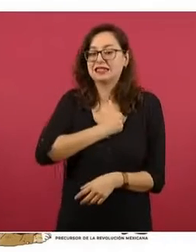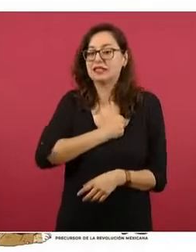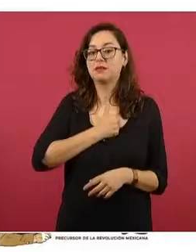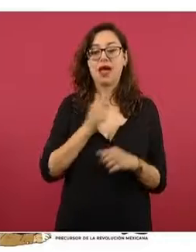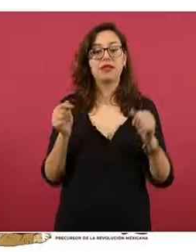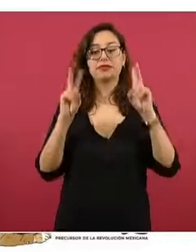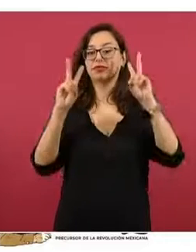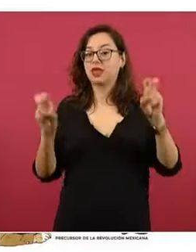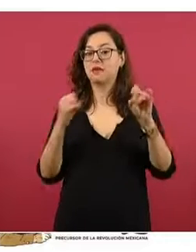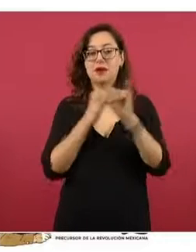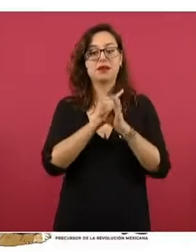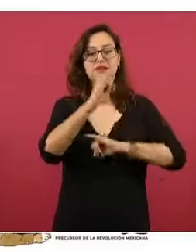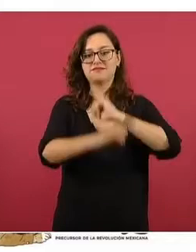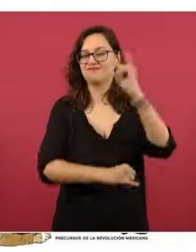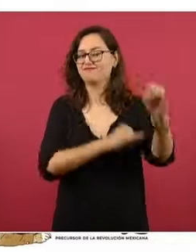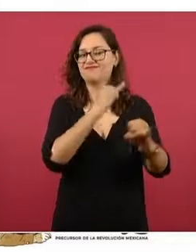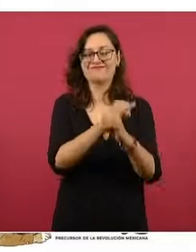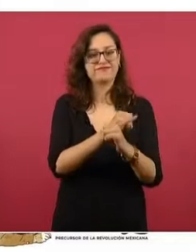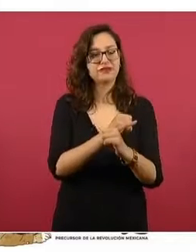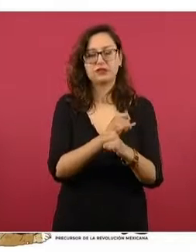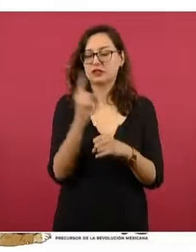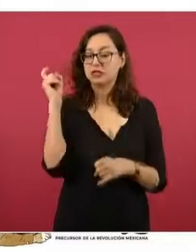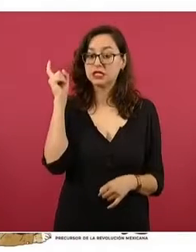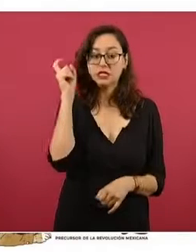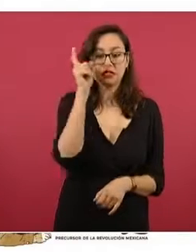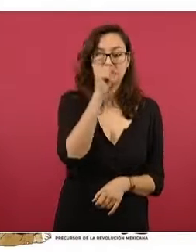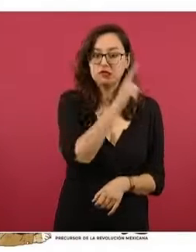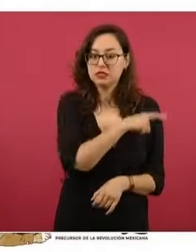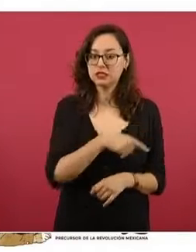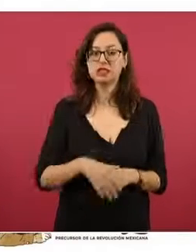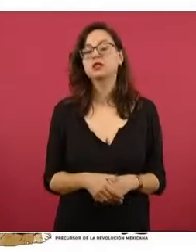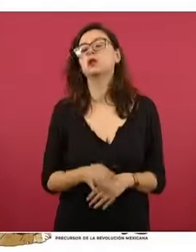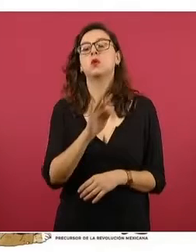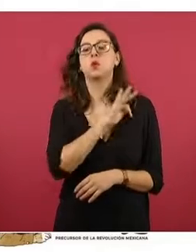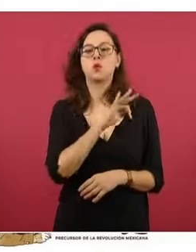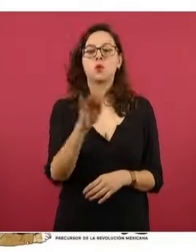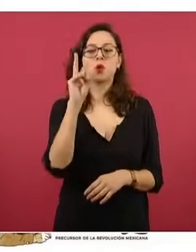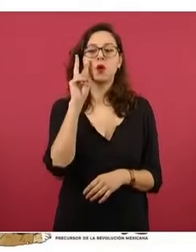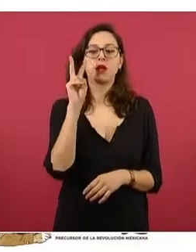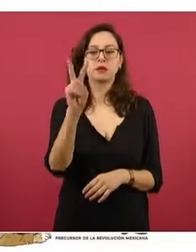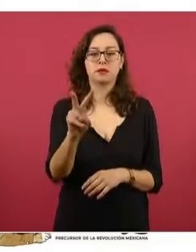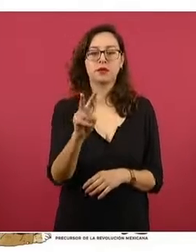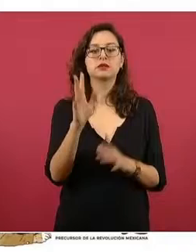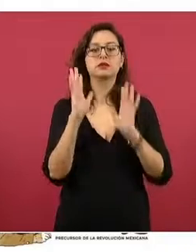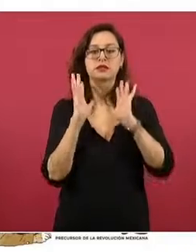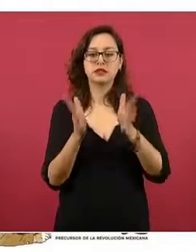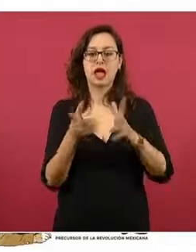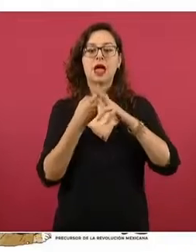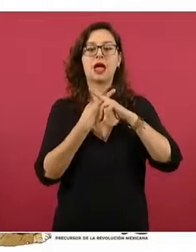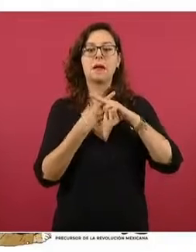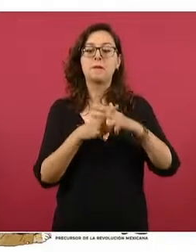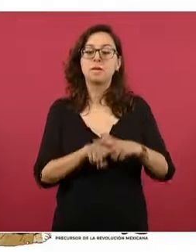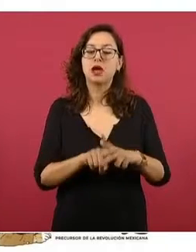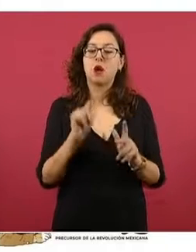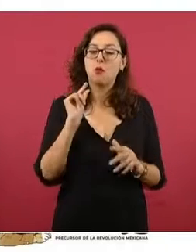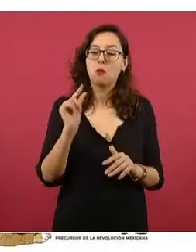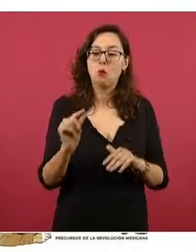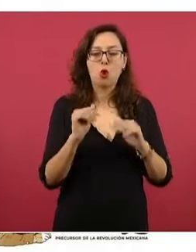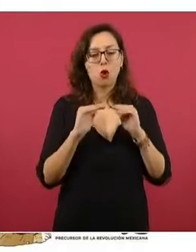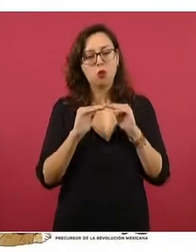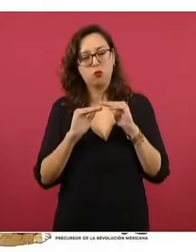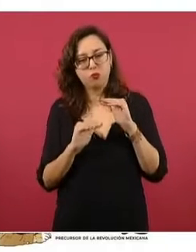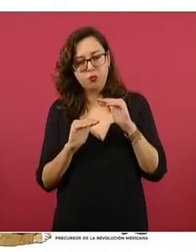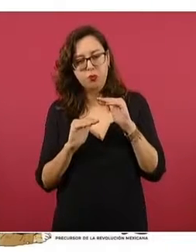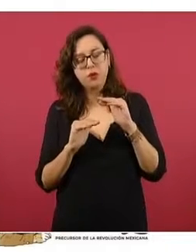situación que vive el mundo. Y vemos los precios altos a la baja en este paquete de 24